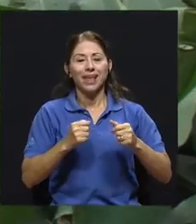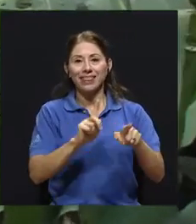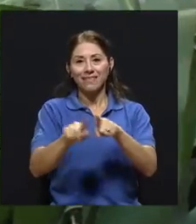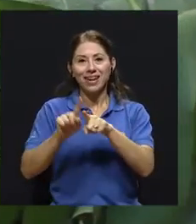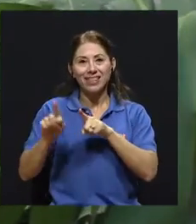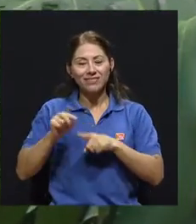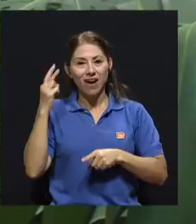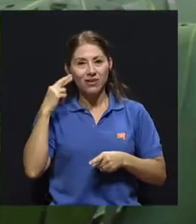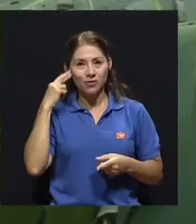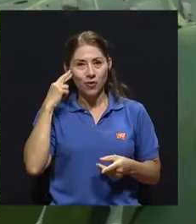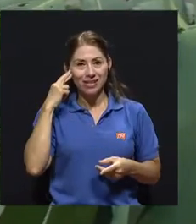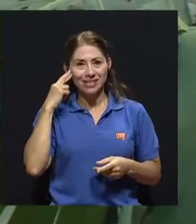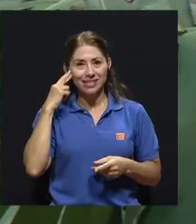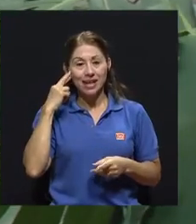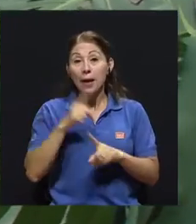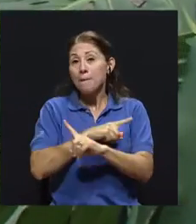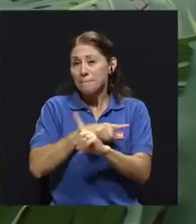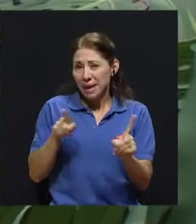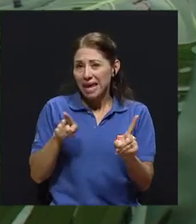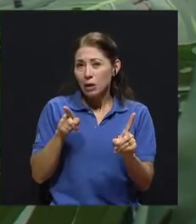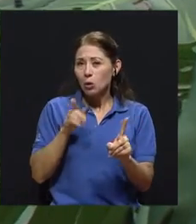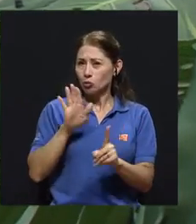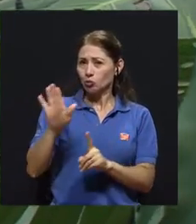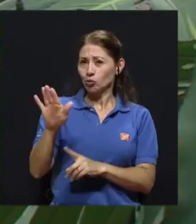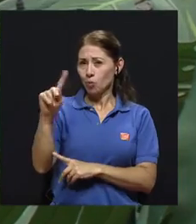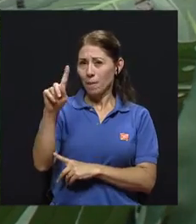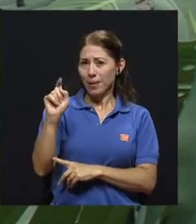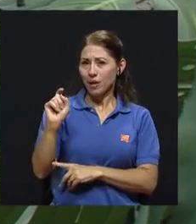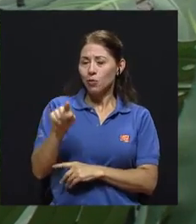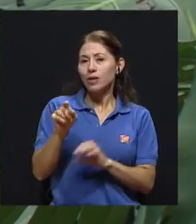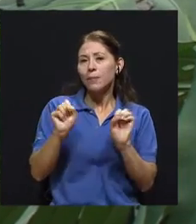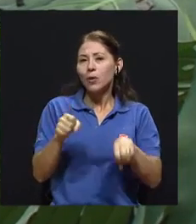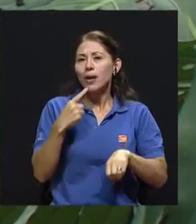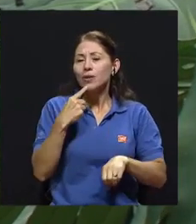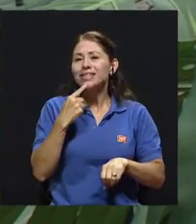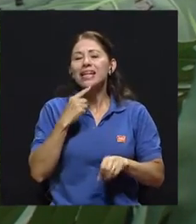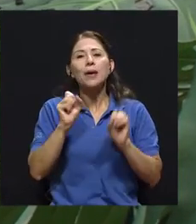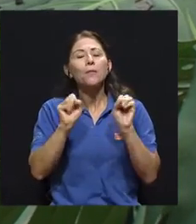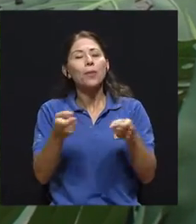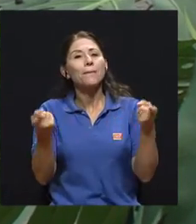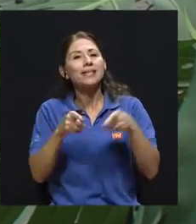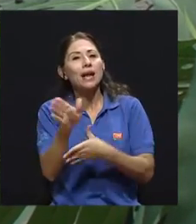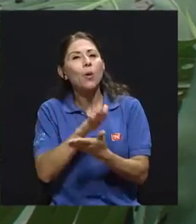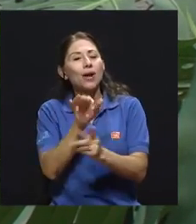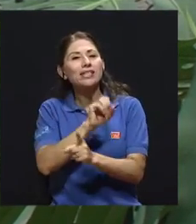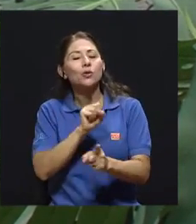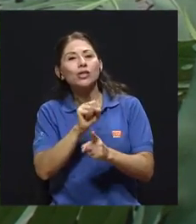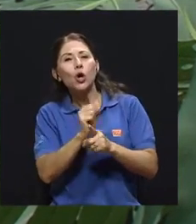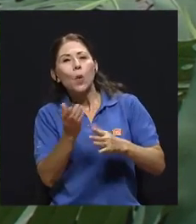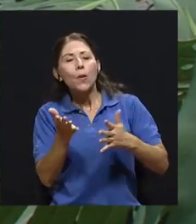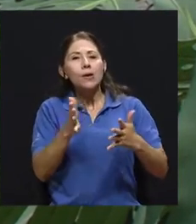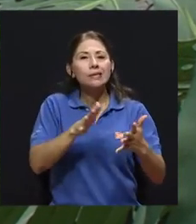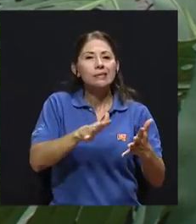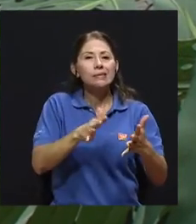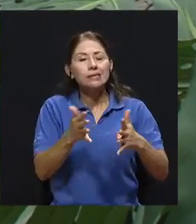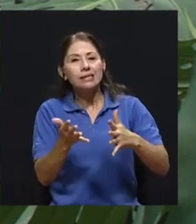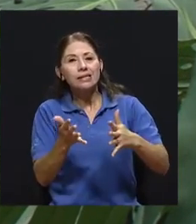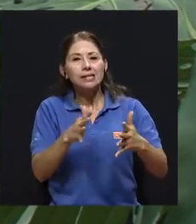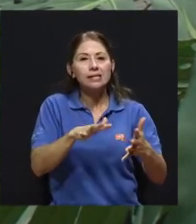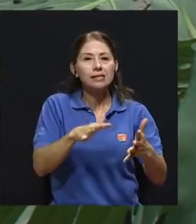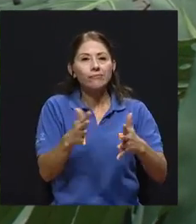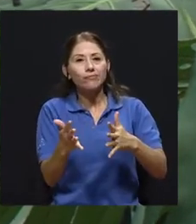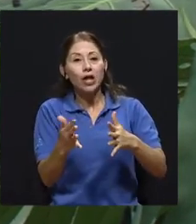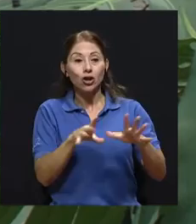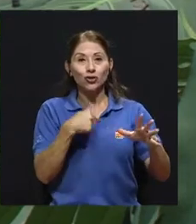en relación a su pregunta, que puede darse una aproximación, digamos, ambivalente, entre aceptar y no aceptar mi condición, ¿no?